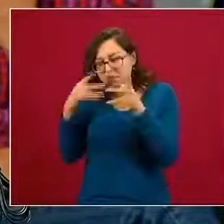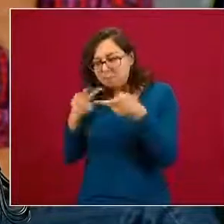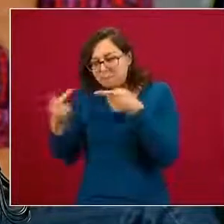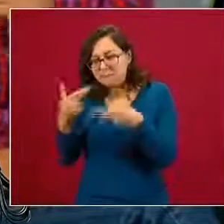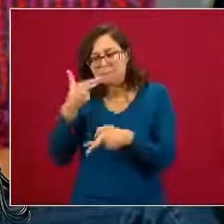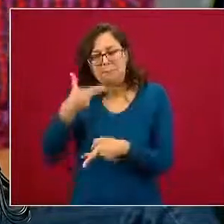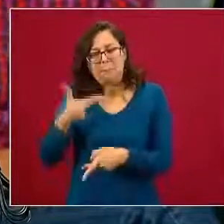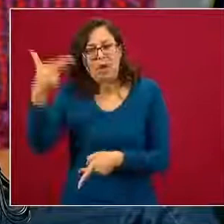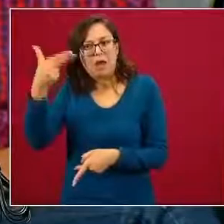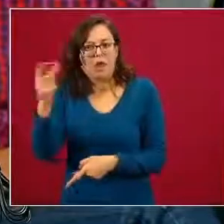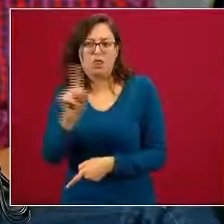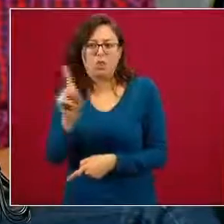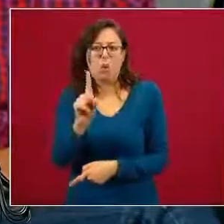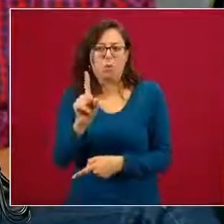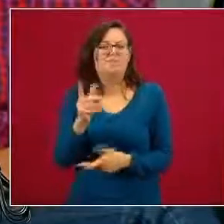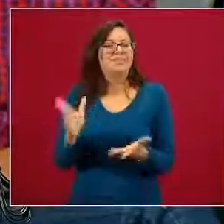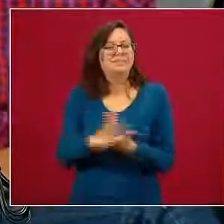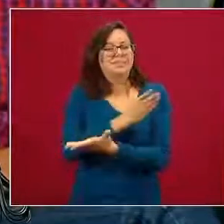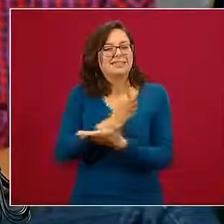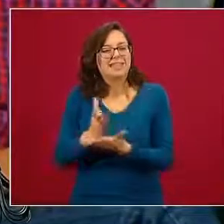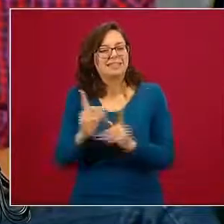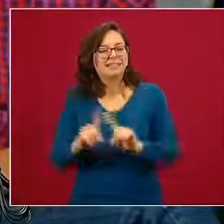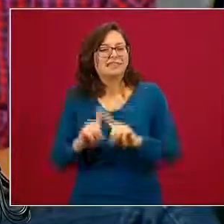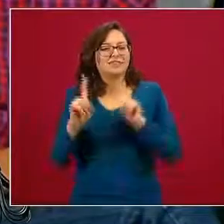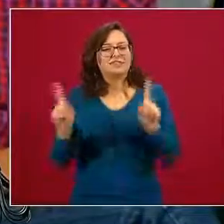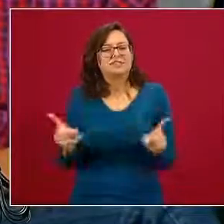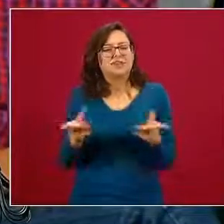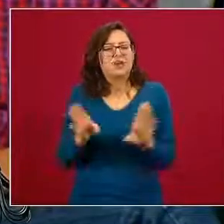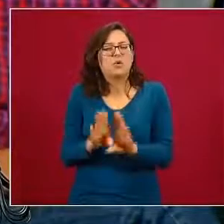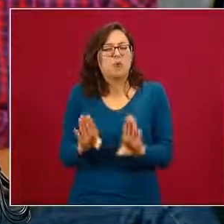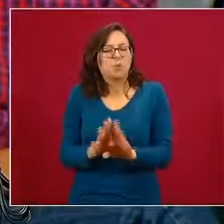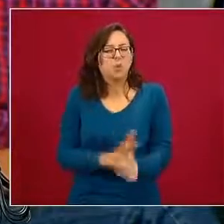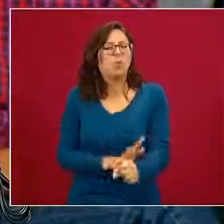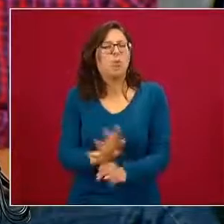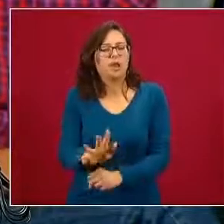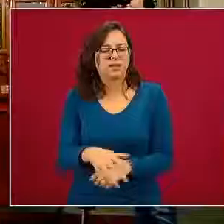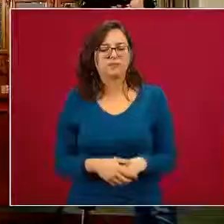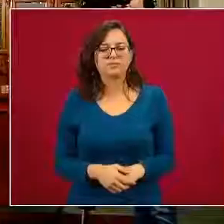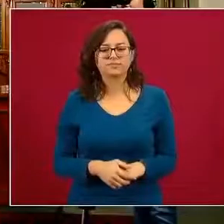en quitarme la vida cómo podemos hacer esa diferenciación gracias